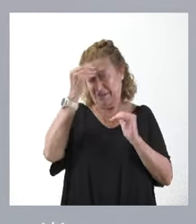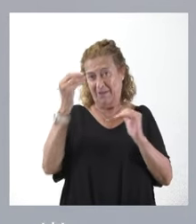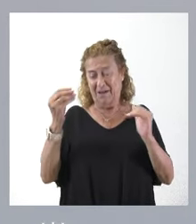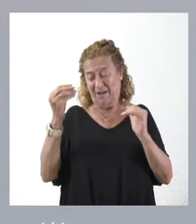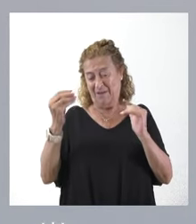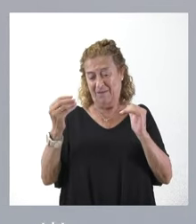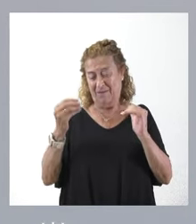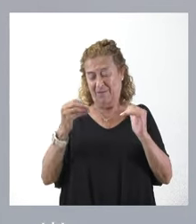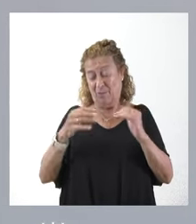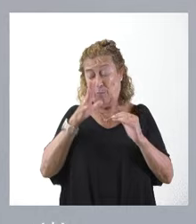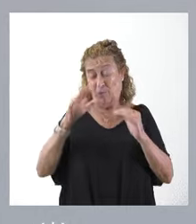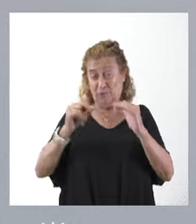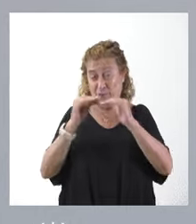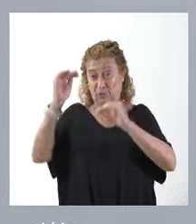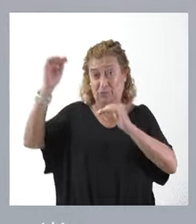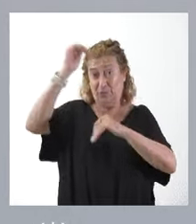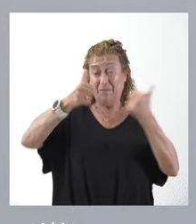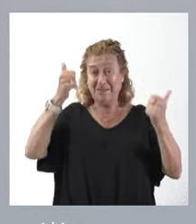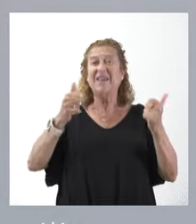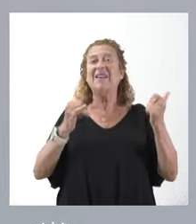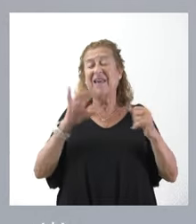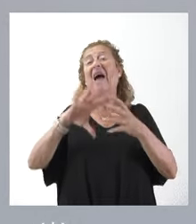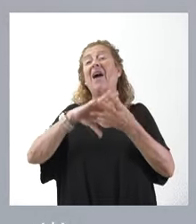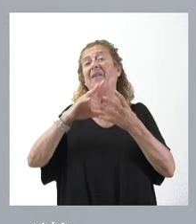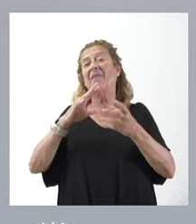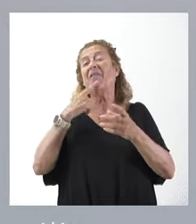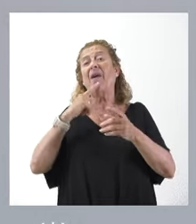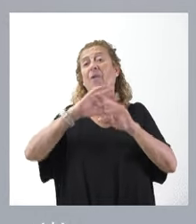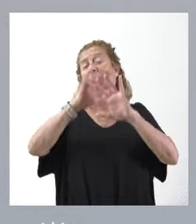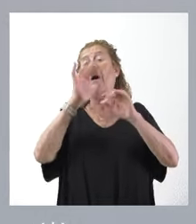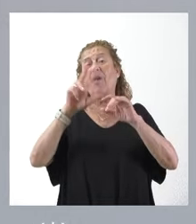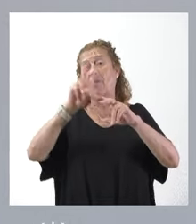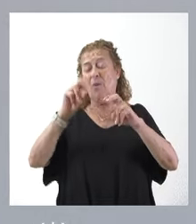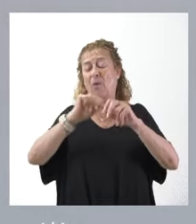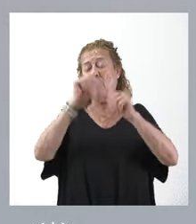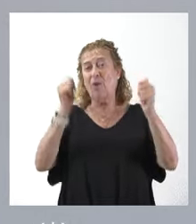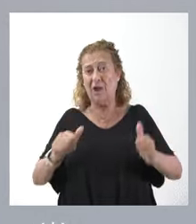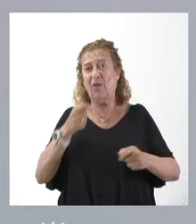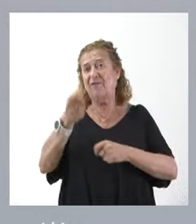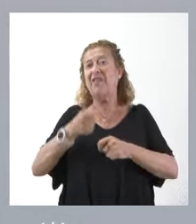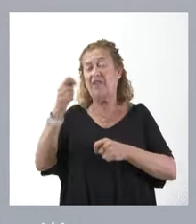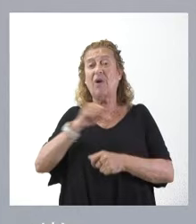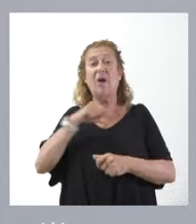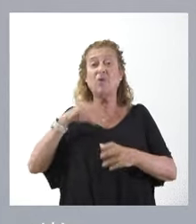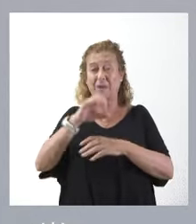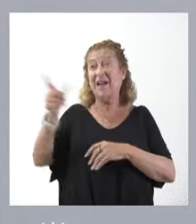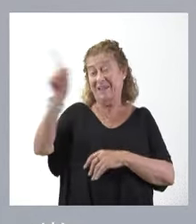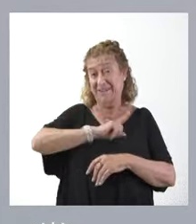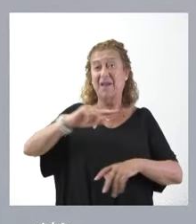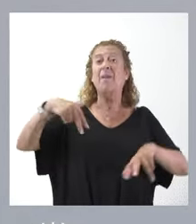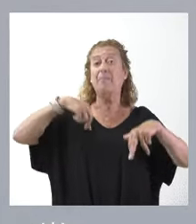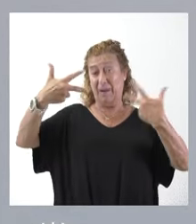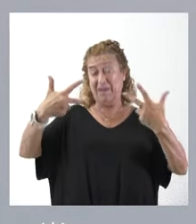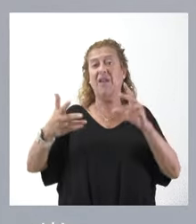estimada y es la aplicación de lo que se deriva del modelo de financiación autonómica. Esto nos va a permitir, lógicamente, seguir trabajando